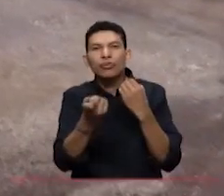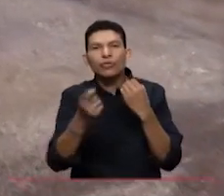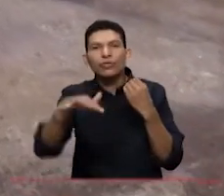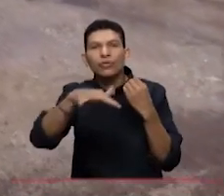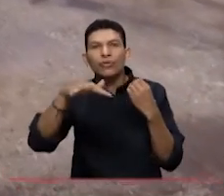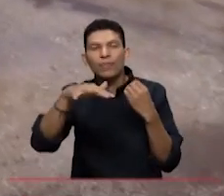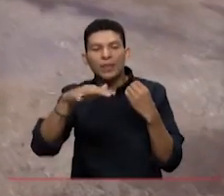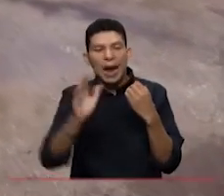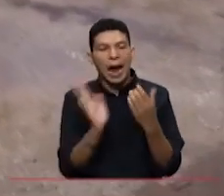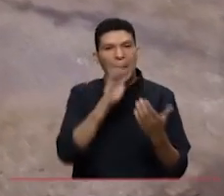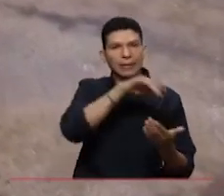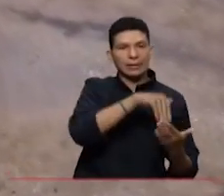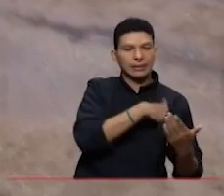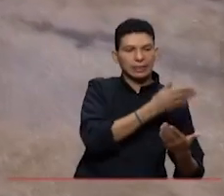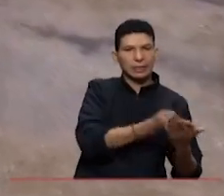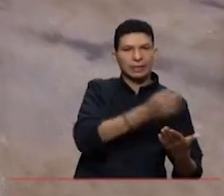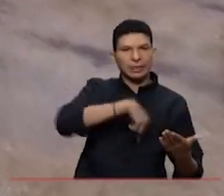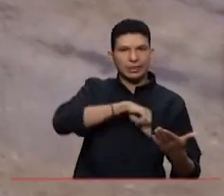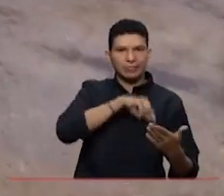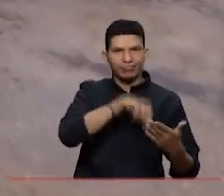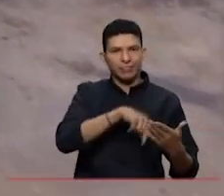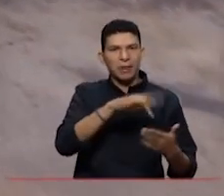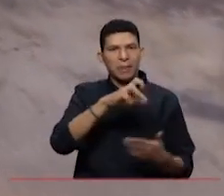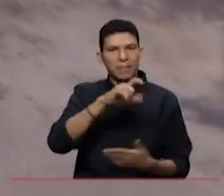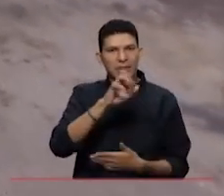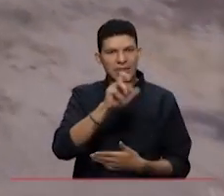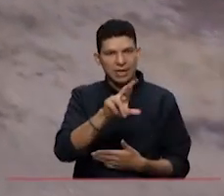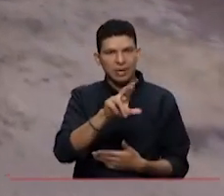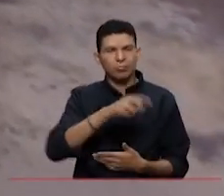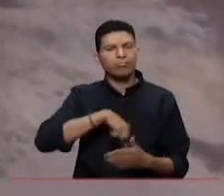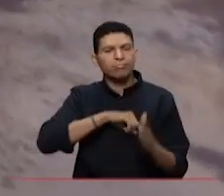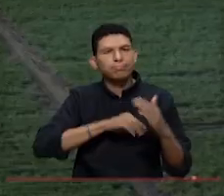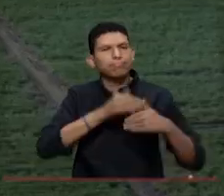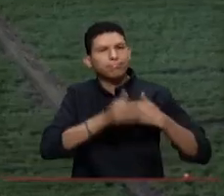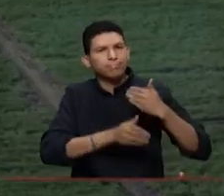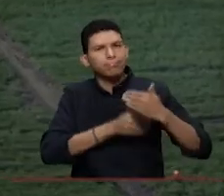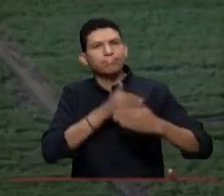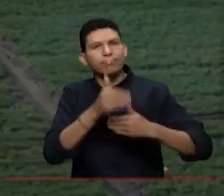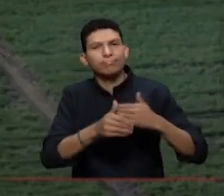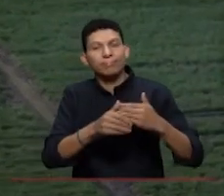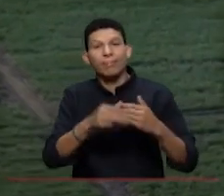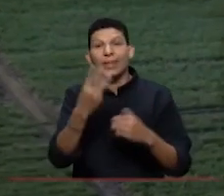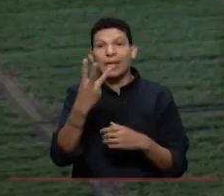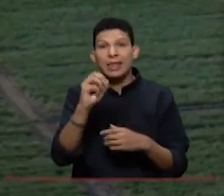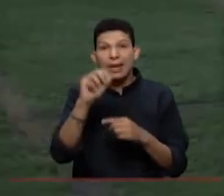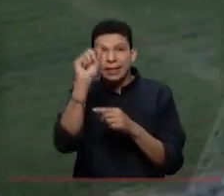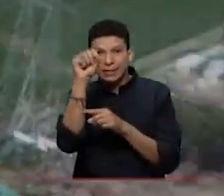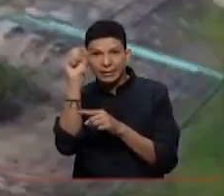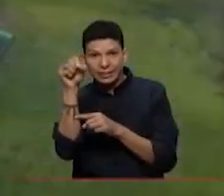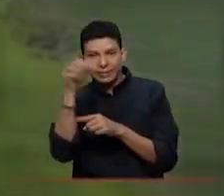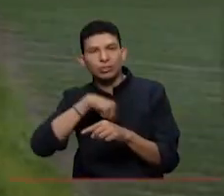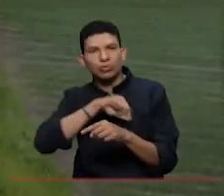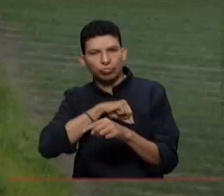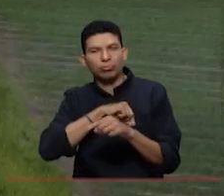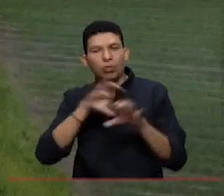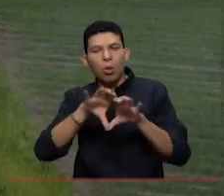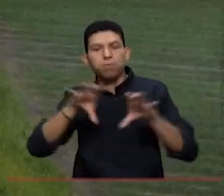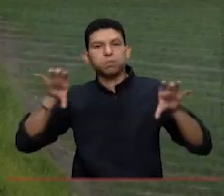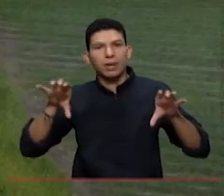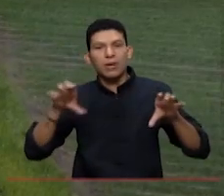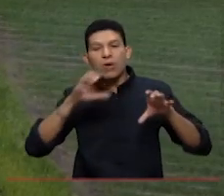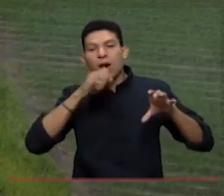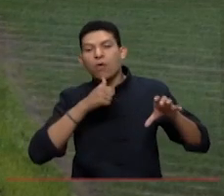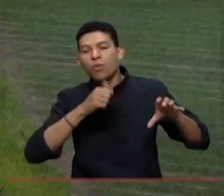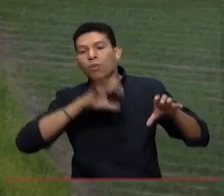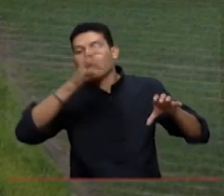llega a la planta de tratamiento. A su vez estamos avanzando en la instalación de la tubería 30 pulgadas, el emisario final que va para el río